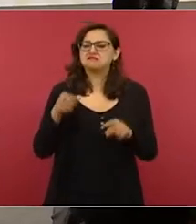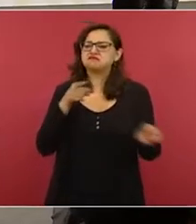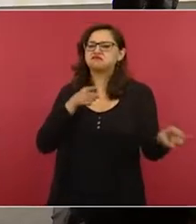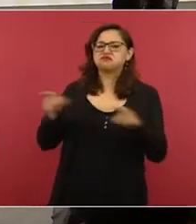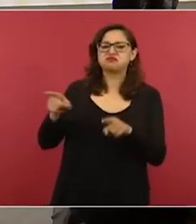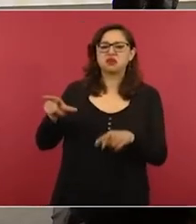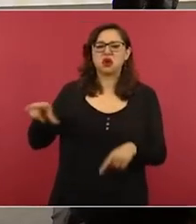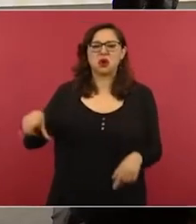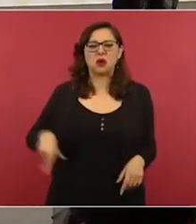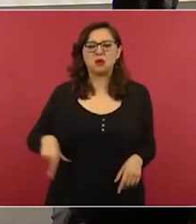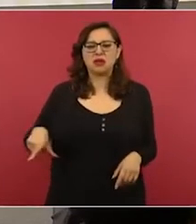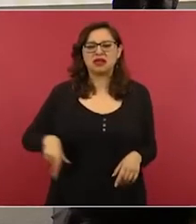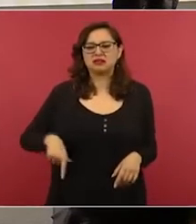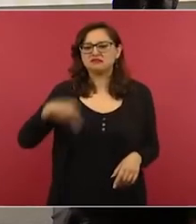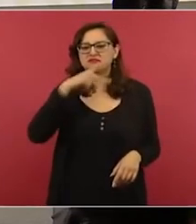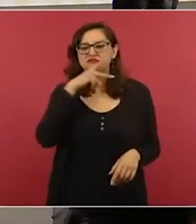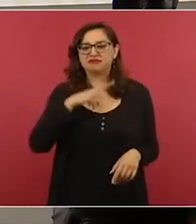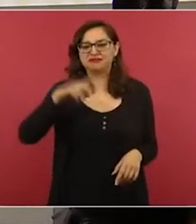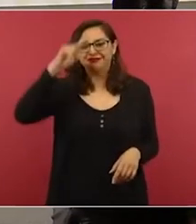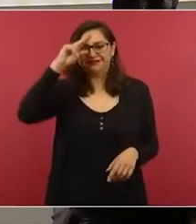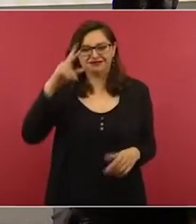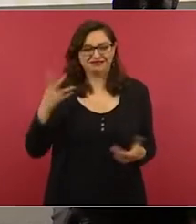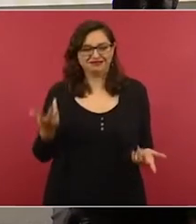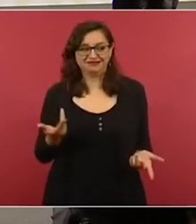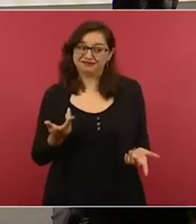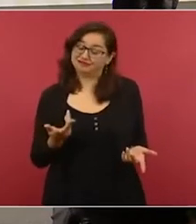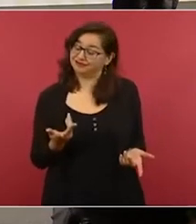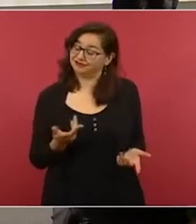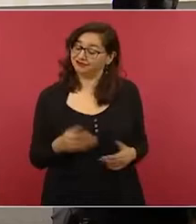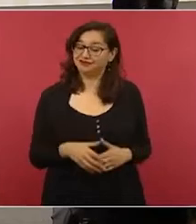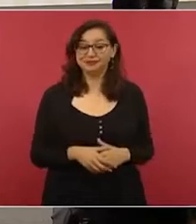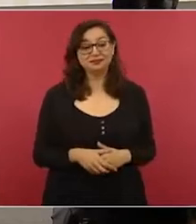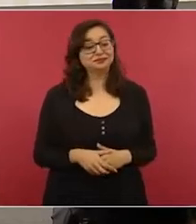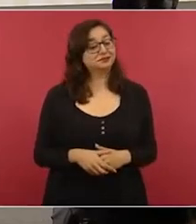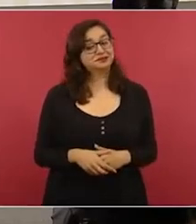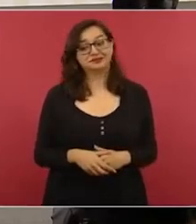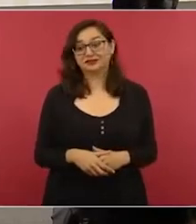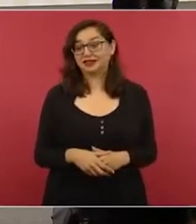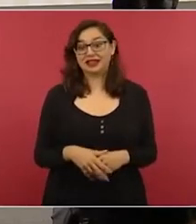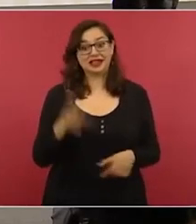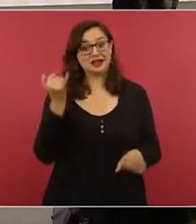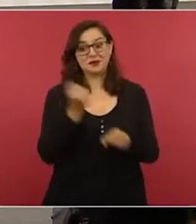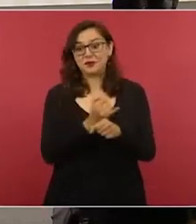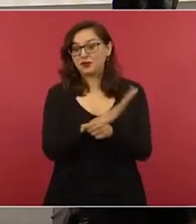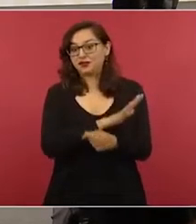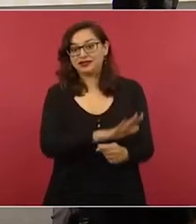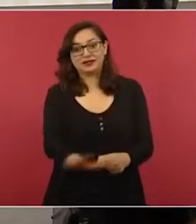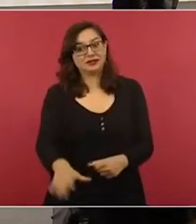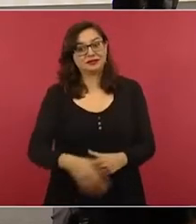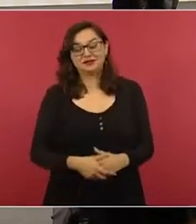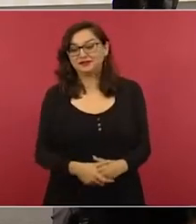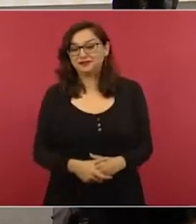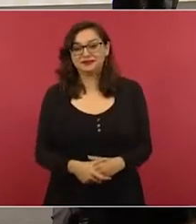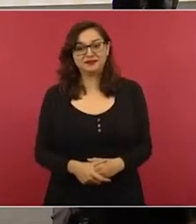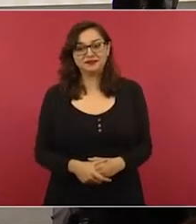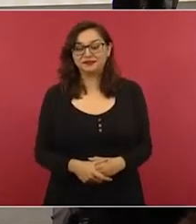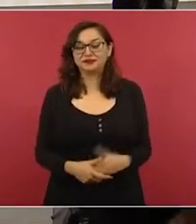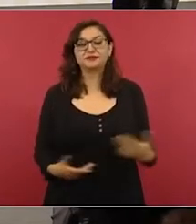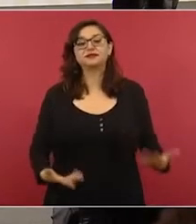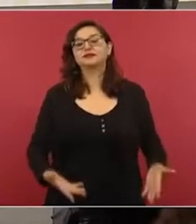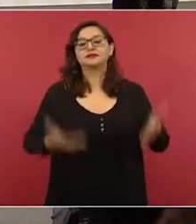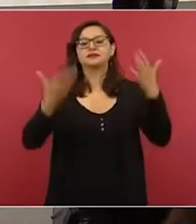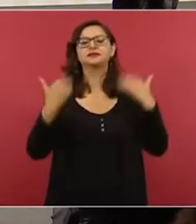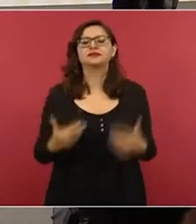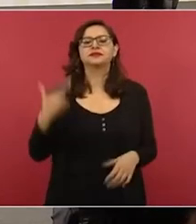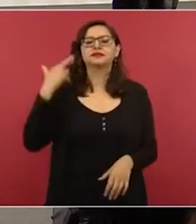Fíjense hasta dónde ha llegado la oposición. Pues ver para creer. Vamos con la siguiente. El conductor de